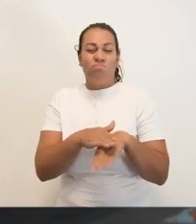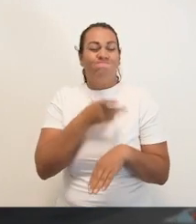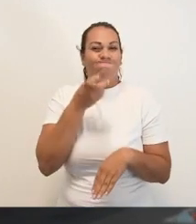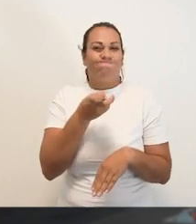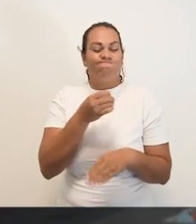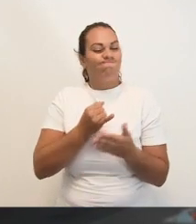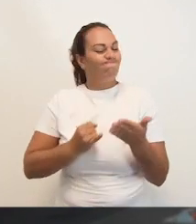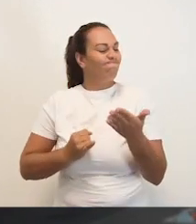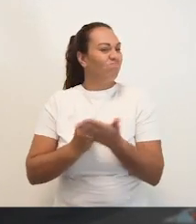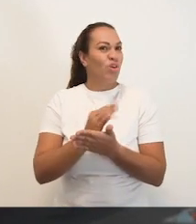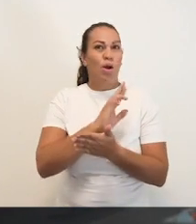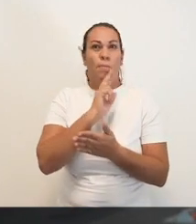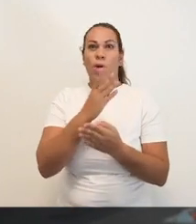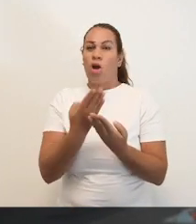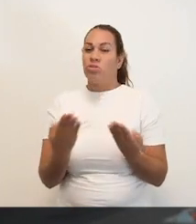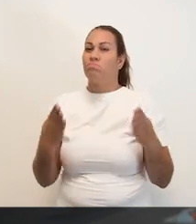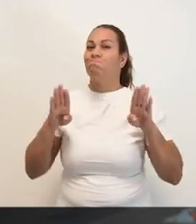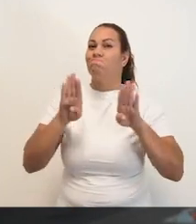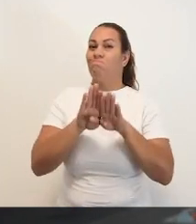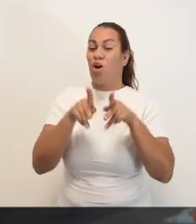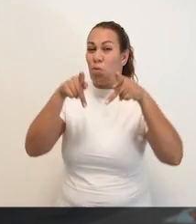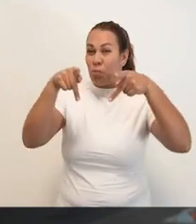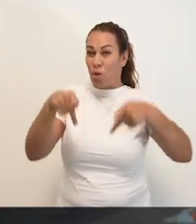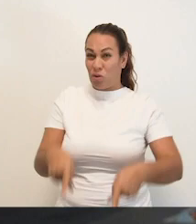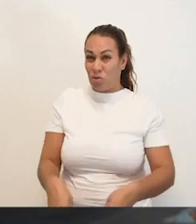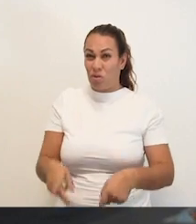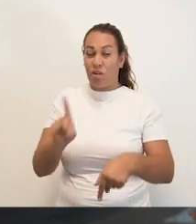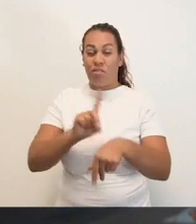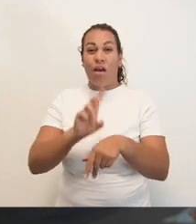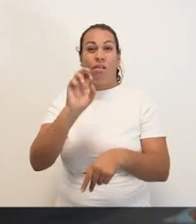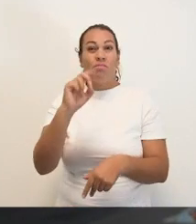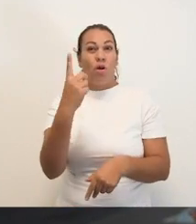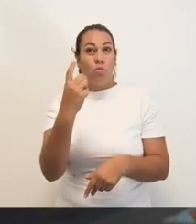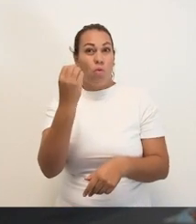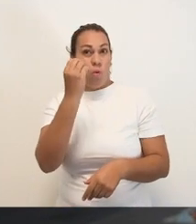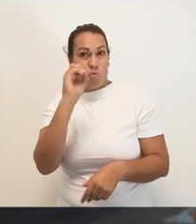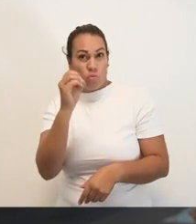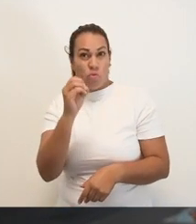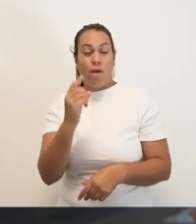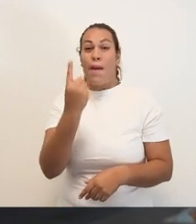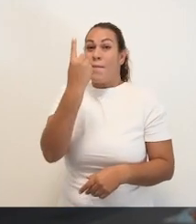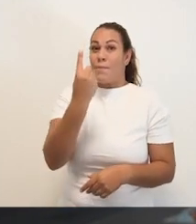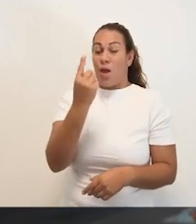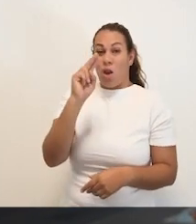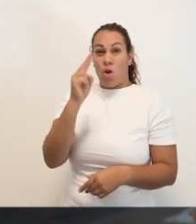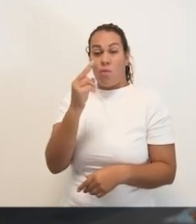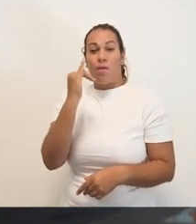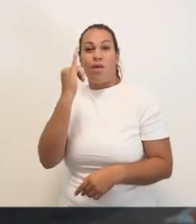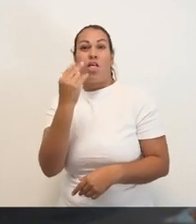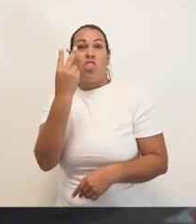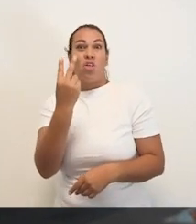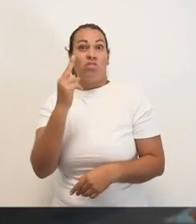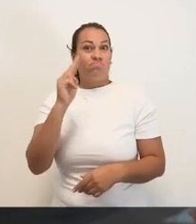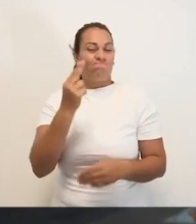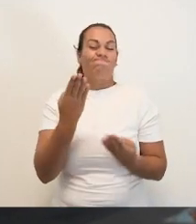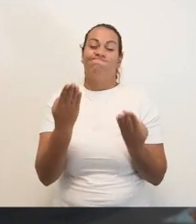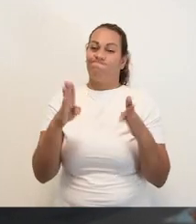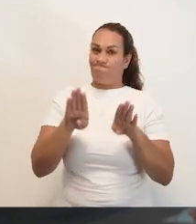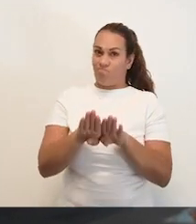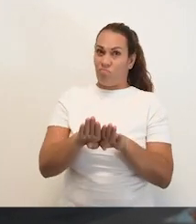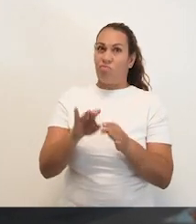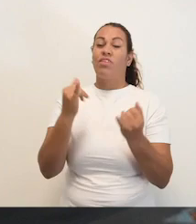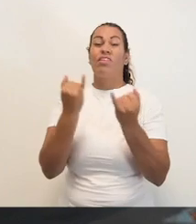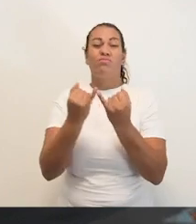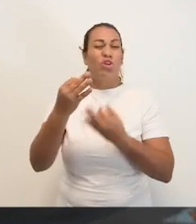eso tomamos la decisión de cerrar los panteones durante los días 31 de octubre, el 1º y el 2 de noviembre.